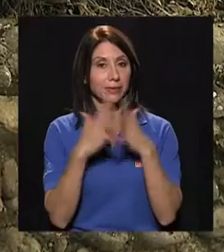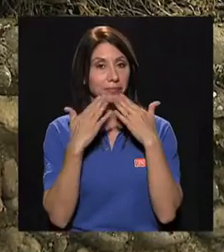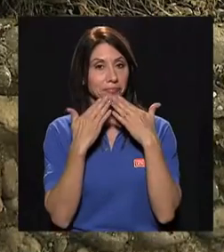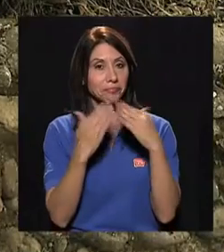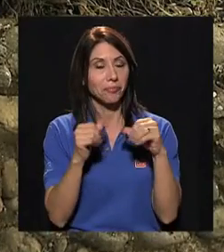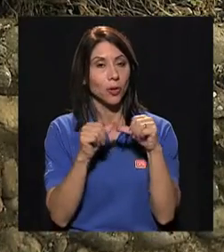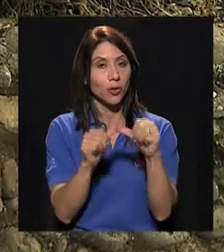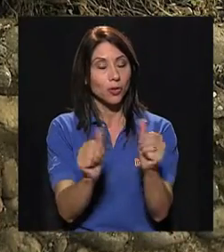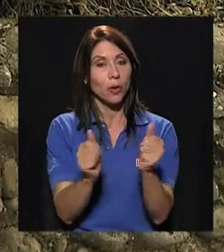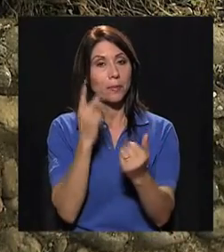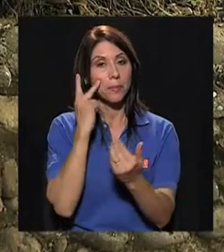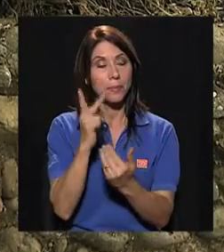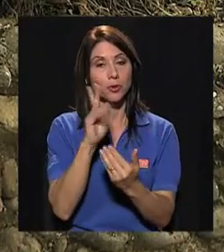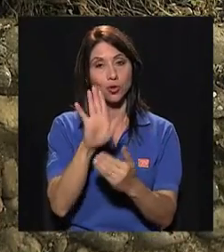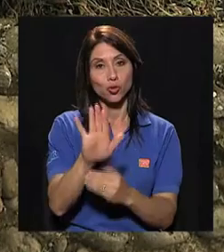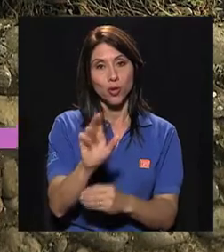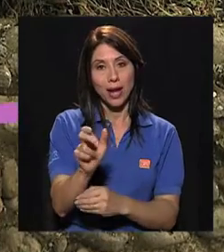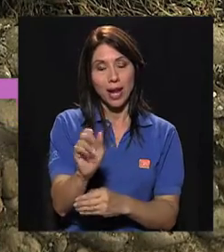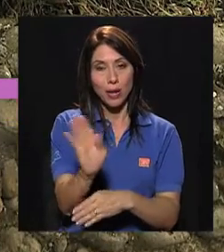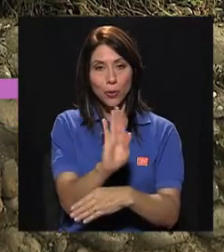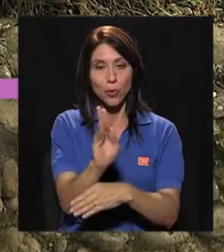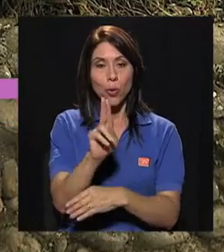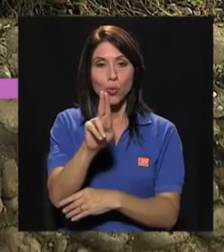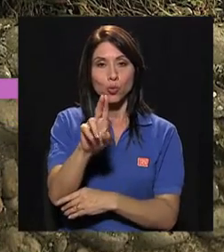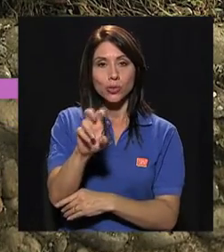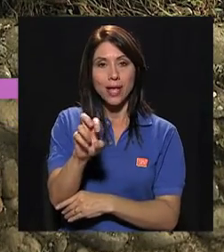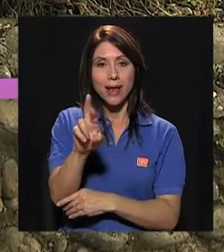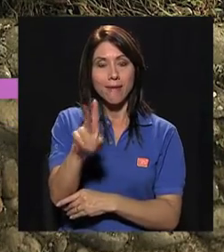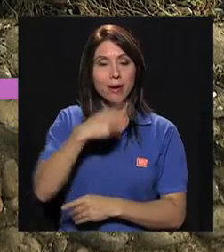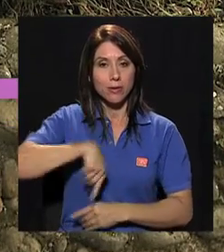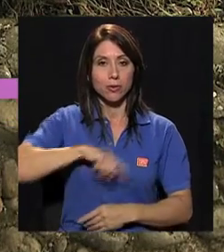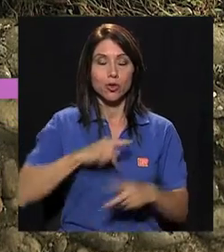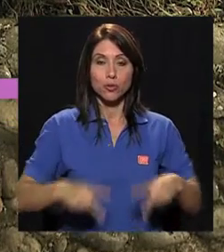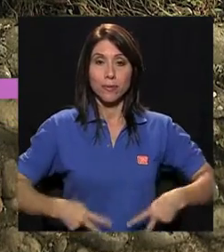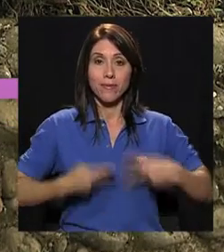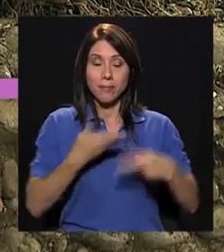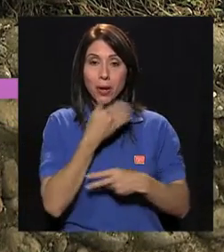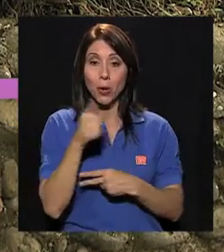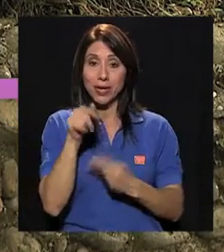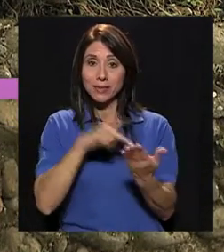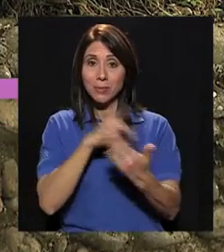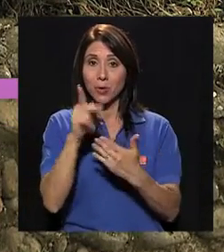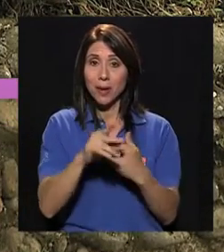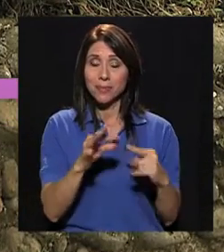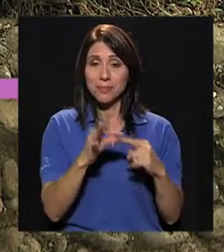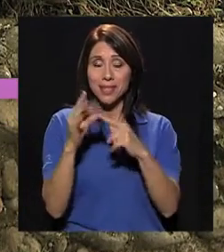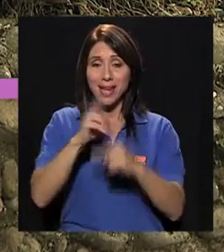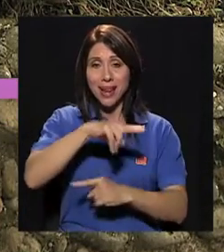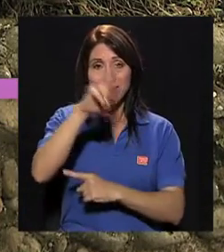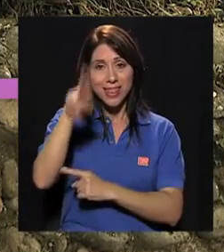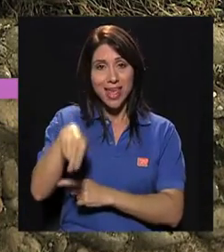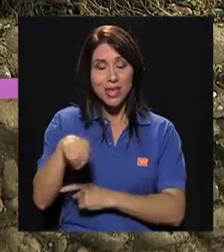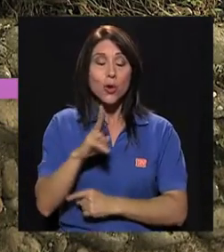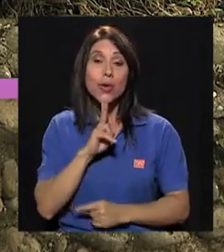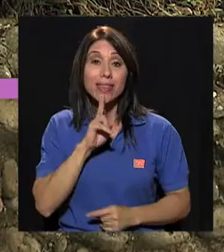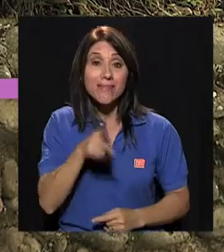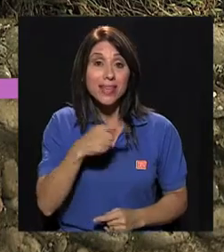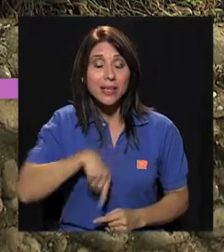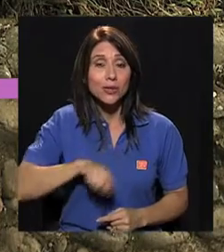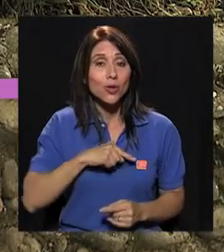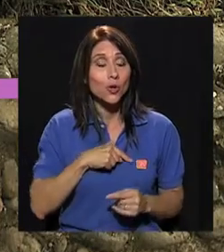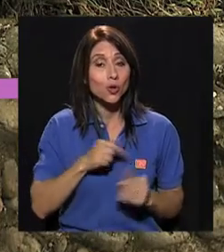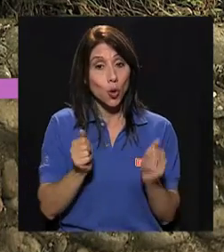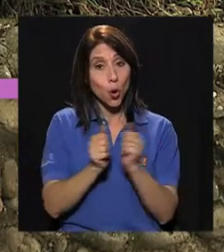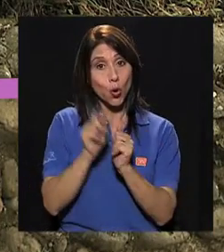Gracias por continuar en sintonía de su canal UCR. Somos Vivir Mejor en este programa especial navideño y definitivamente que queremos,